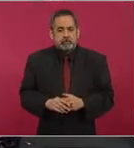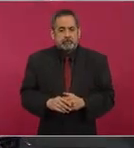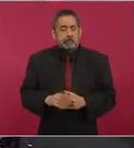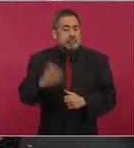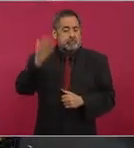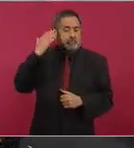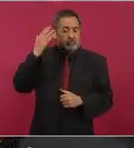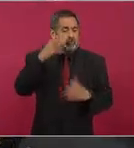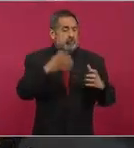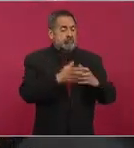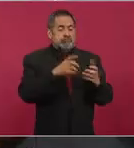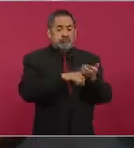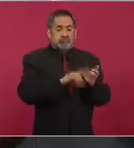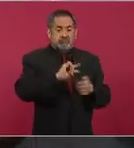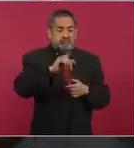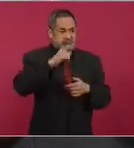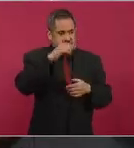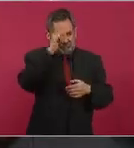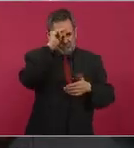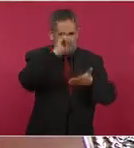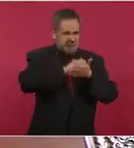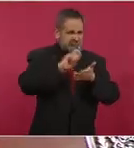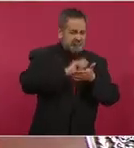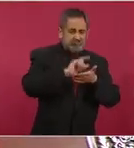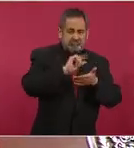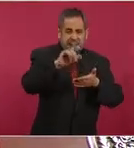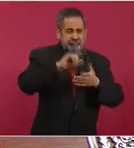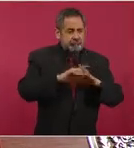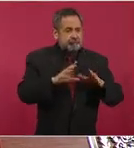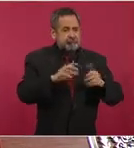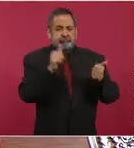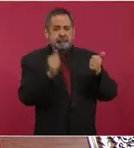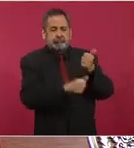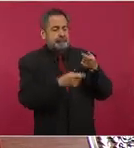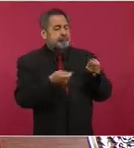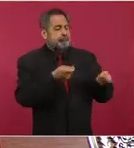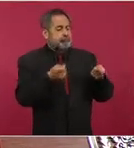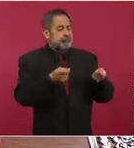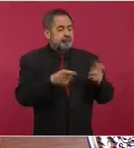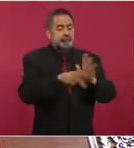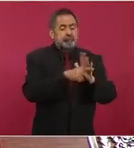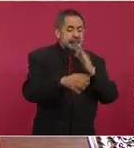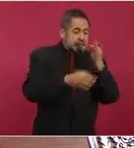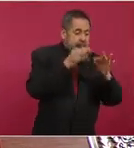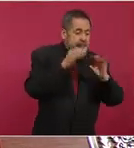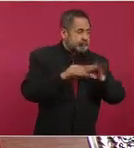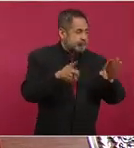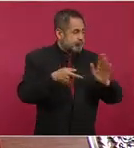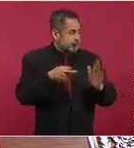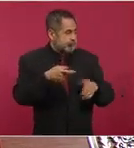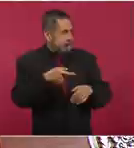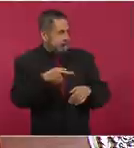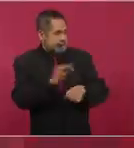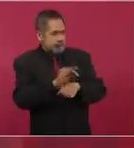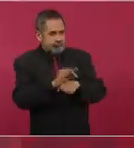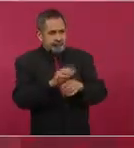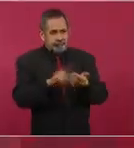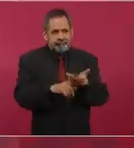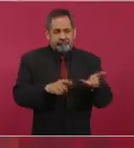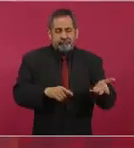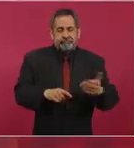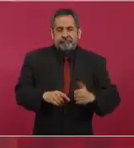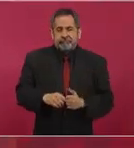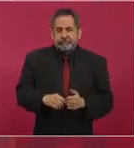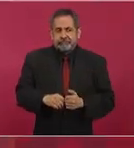intelectuales a su servicio, medios de información a su servicio